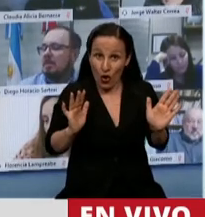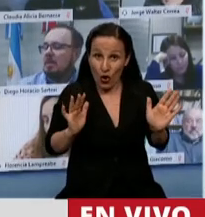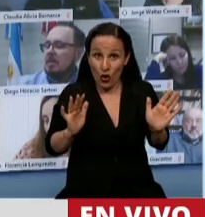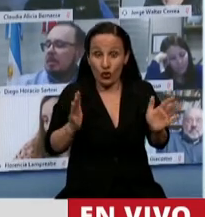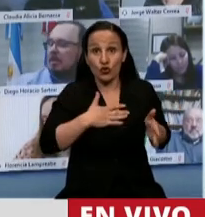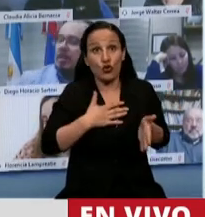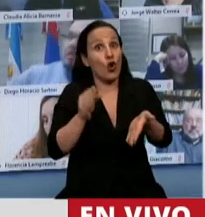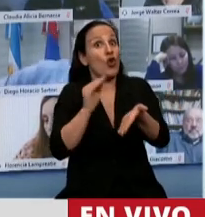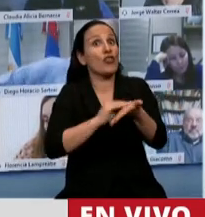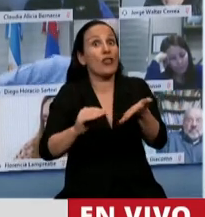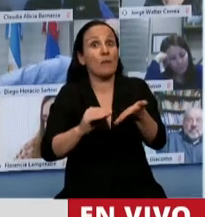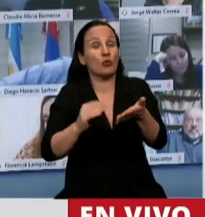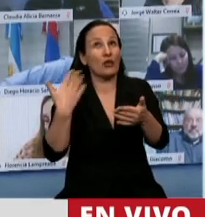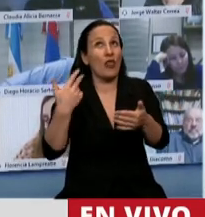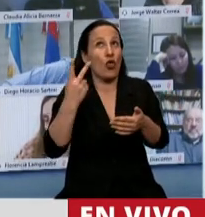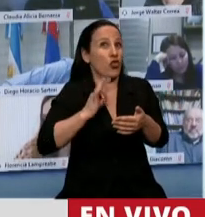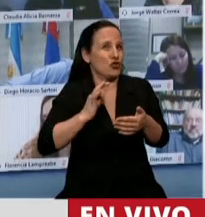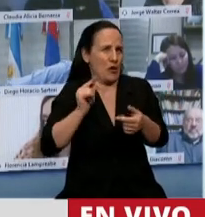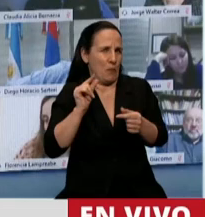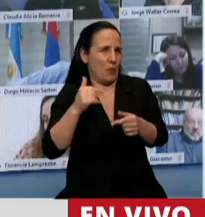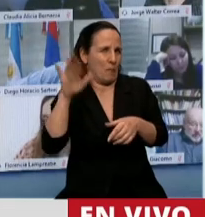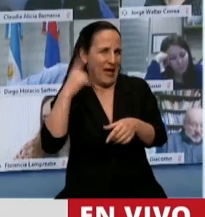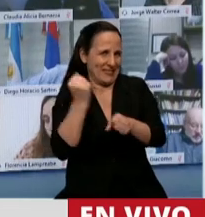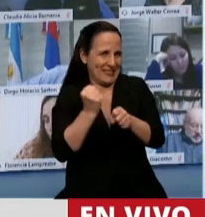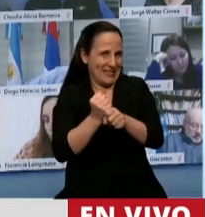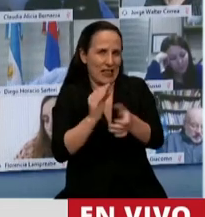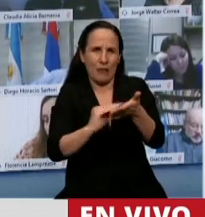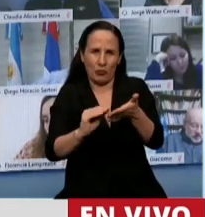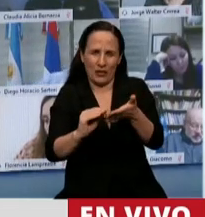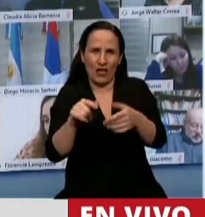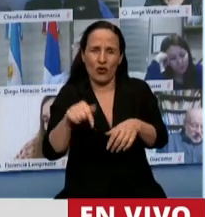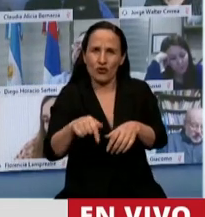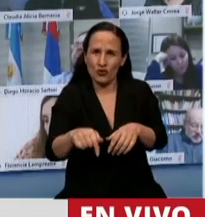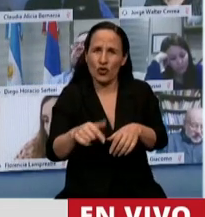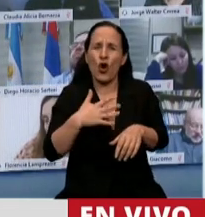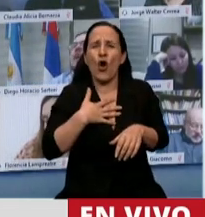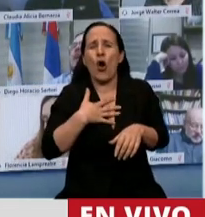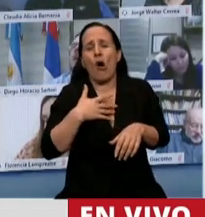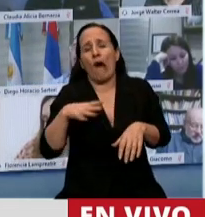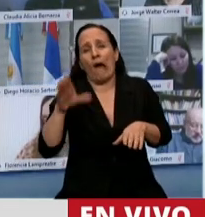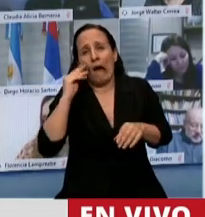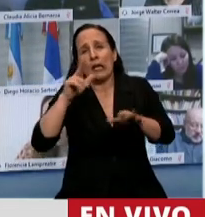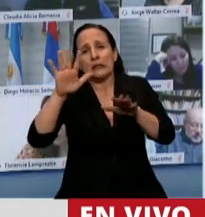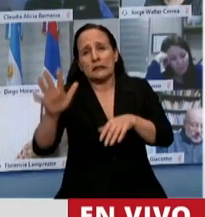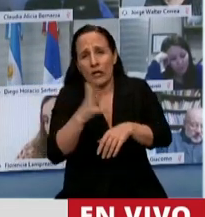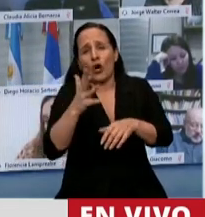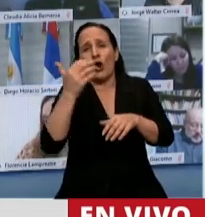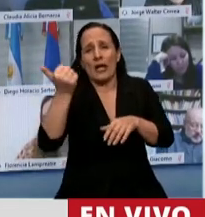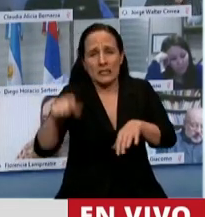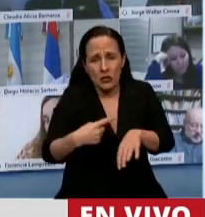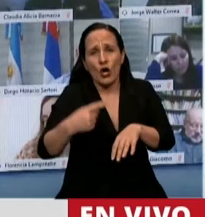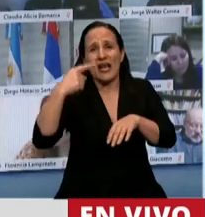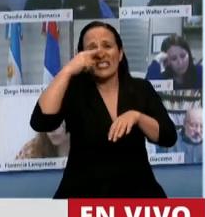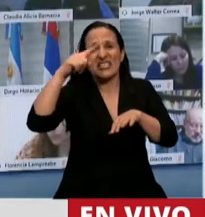porque soy diputado de hace un poco más de dos años, escuchaba en este recinto 5, 6, 7 horas de cuestiones de